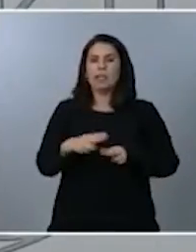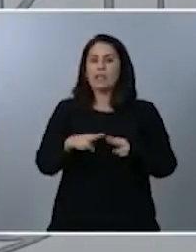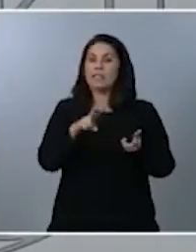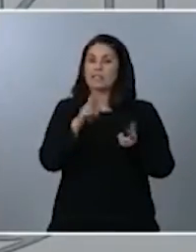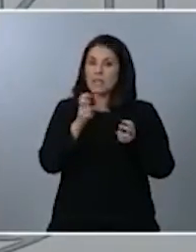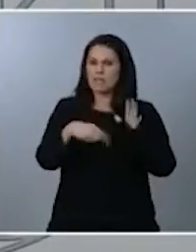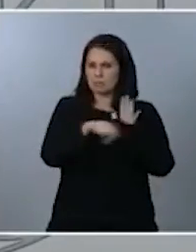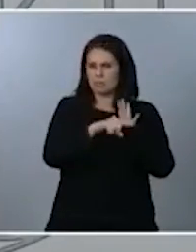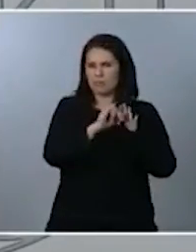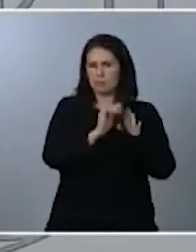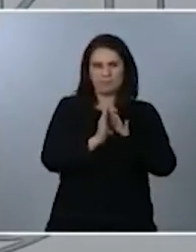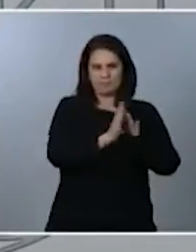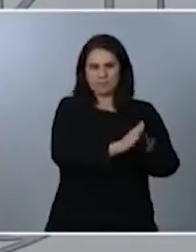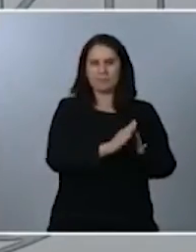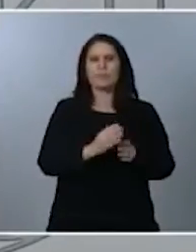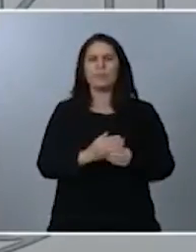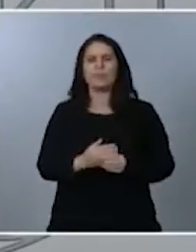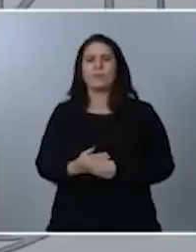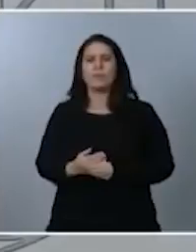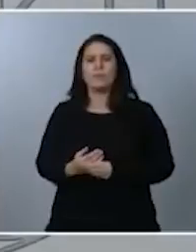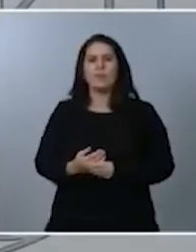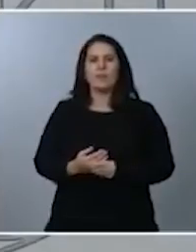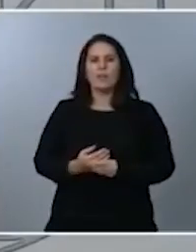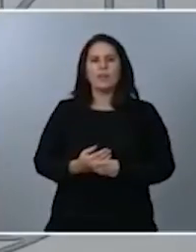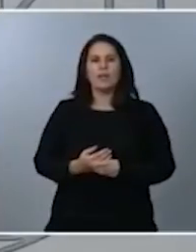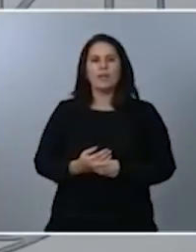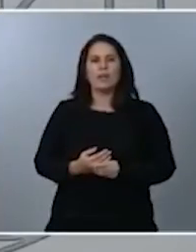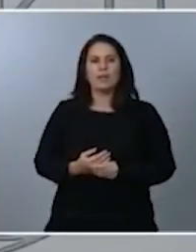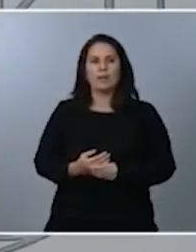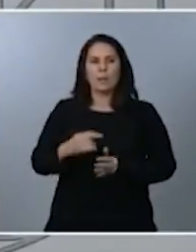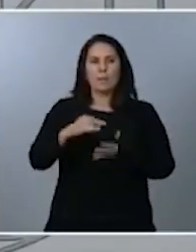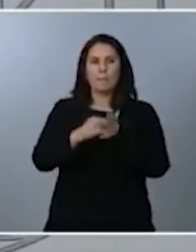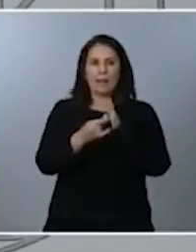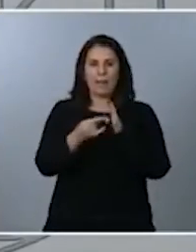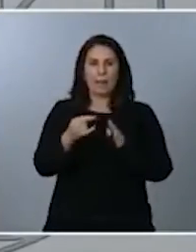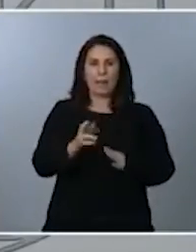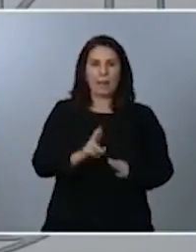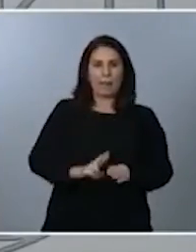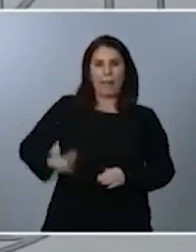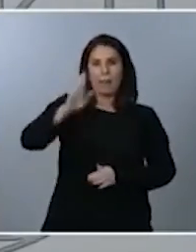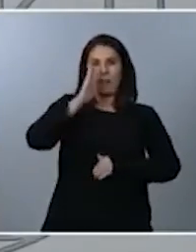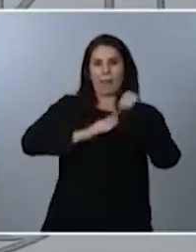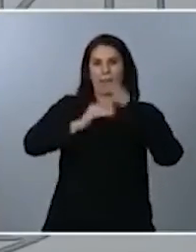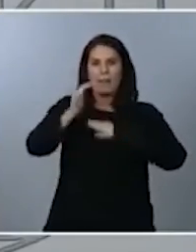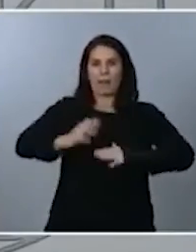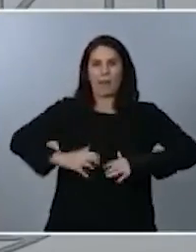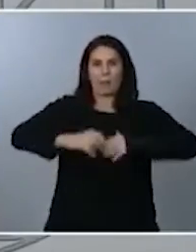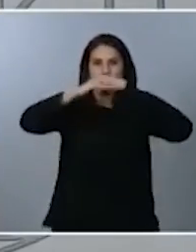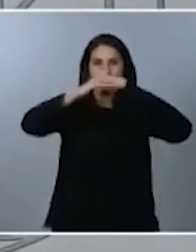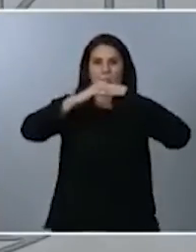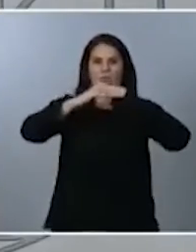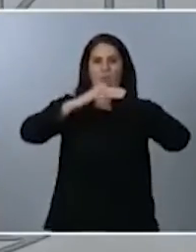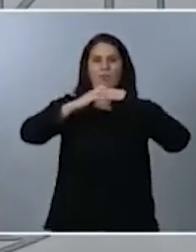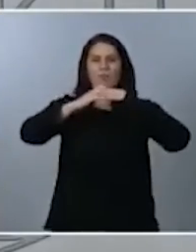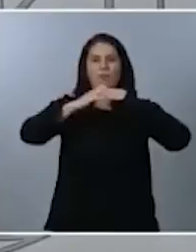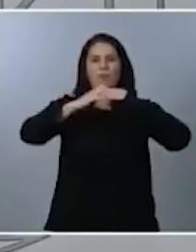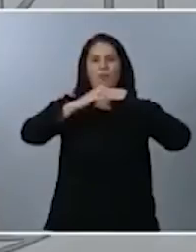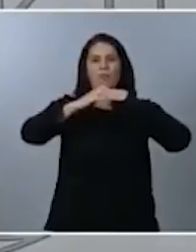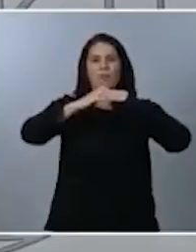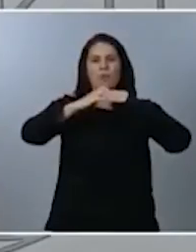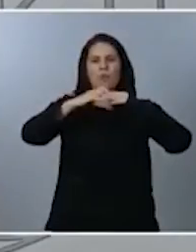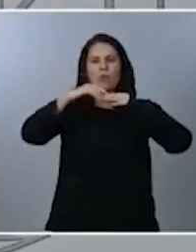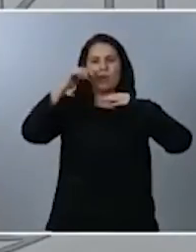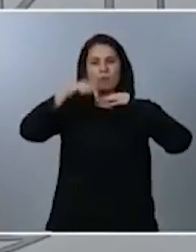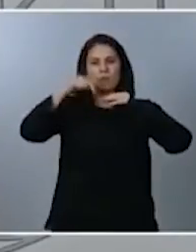pesos que en los fondos europeos, perdón, en el plan de recuperación, que los fondos europeos son más amplios que el plan de recuperación, lo tenían